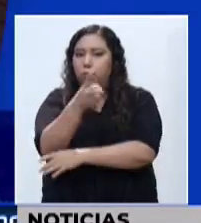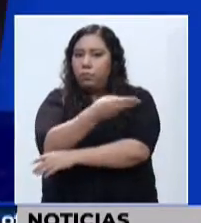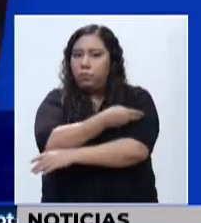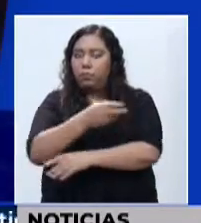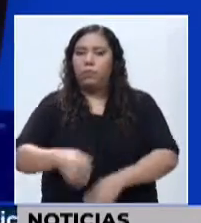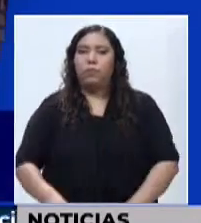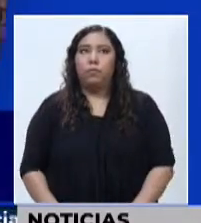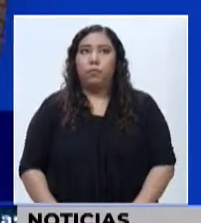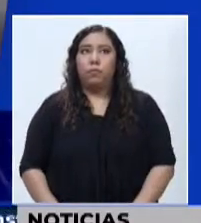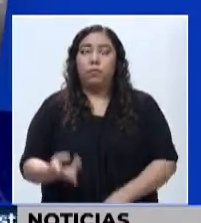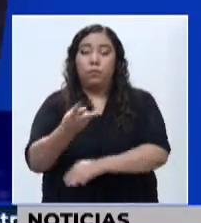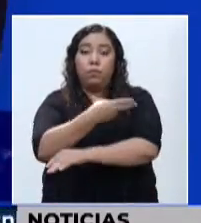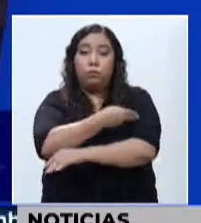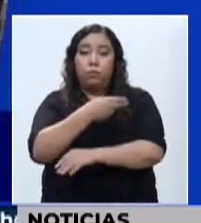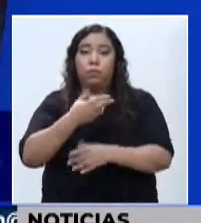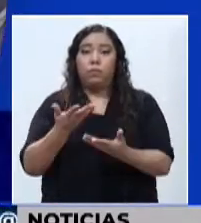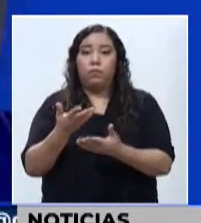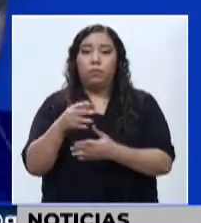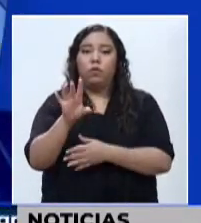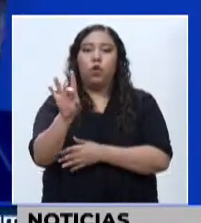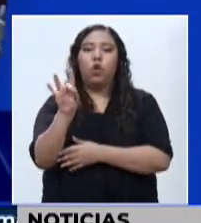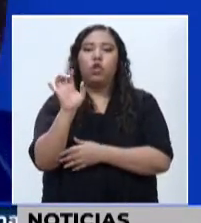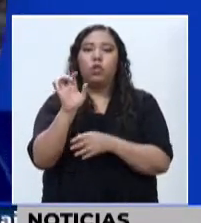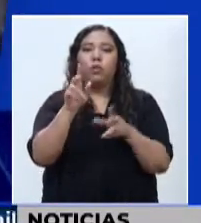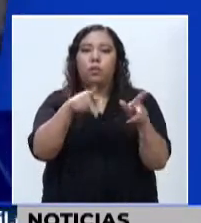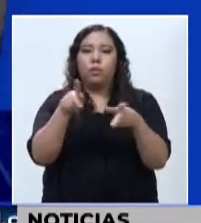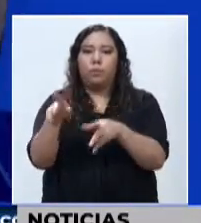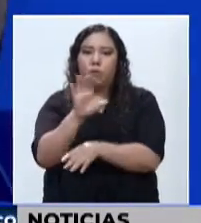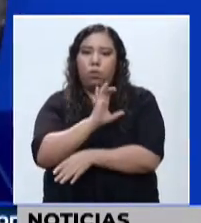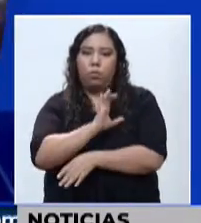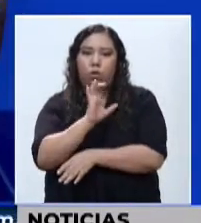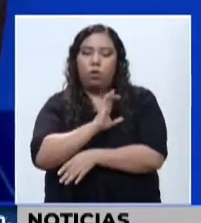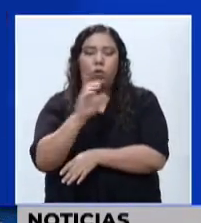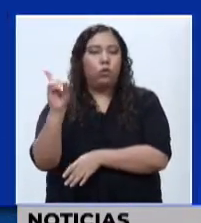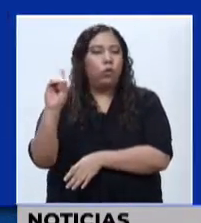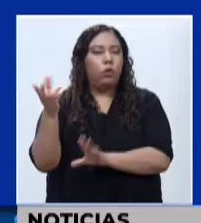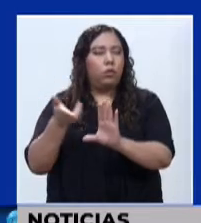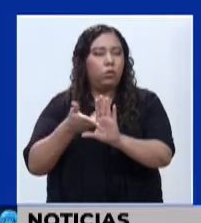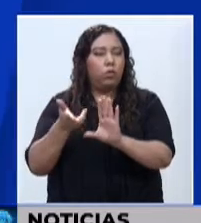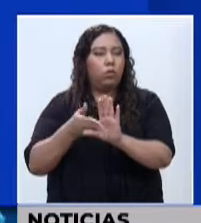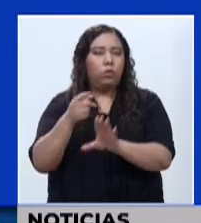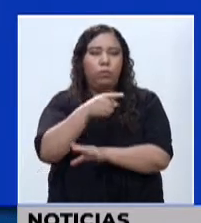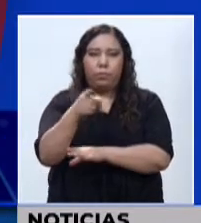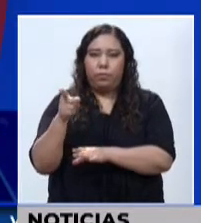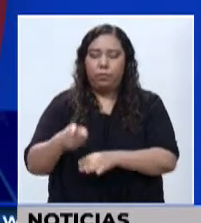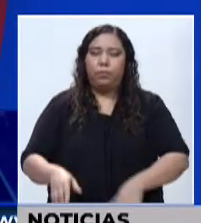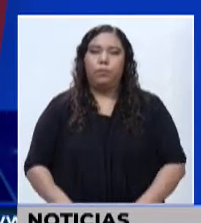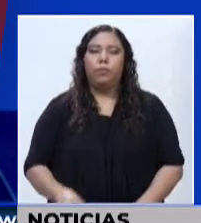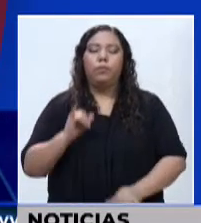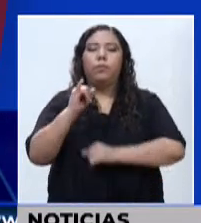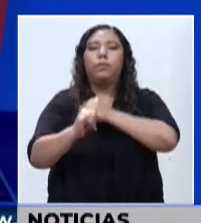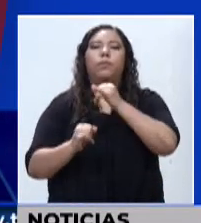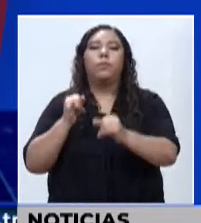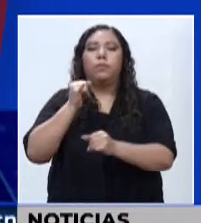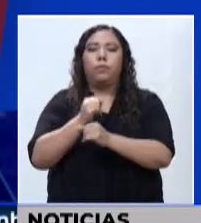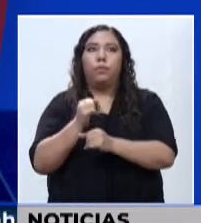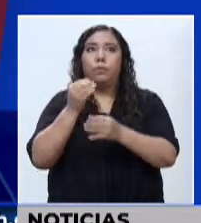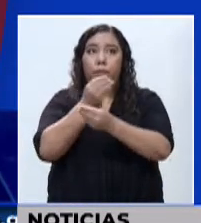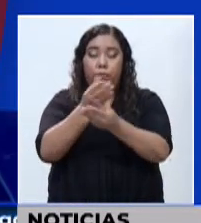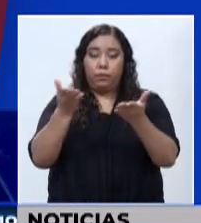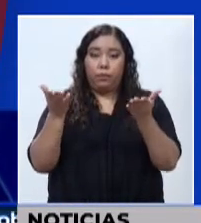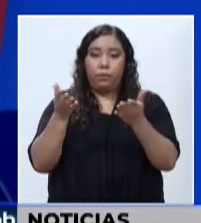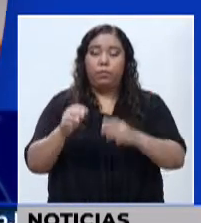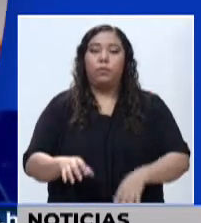Vacunarán contra el COVID-19 a 800 policías en la ciudad de Choluteca. Y en noticias internacionales,